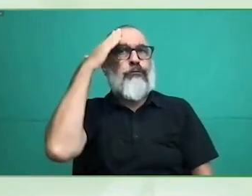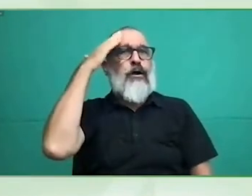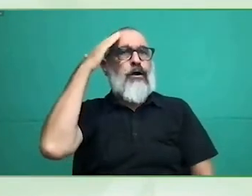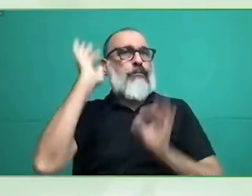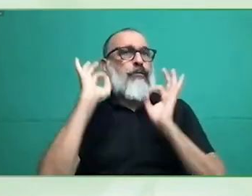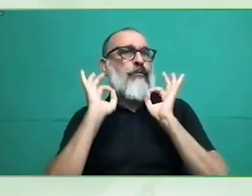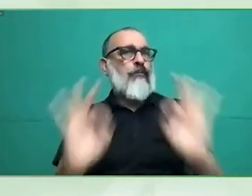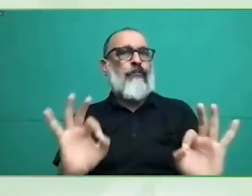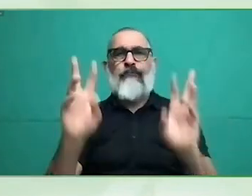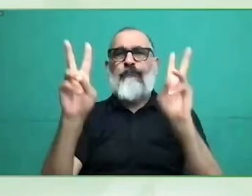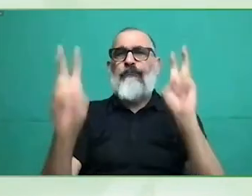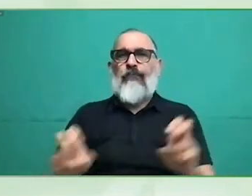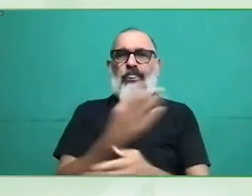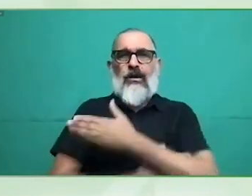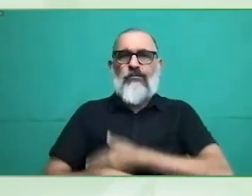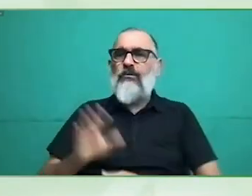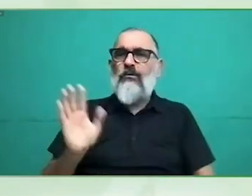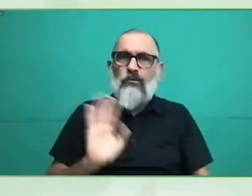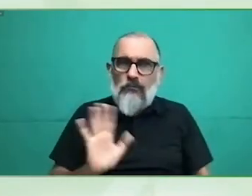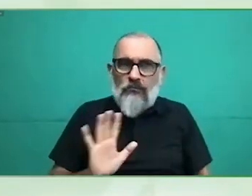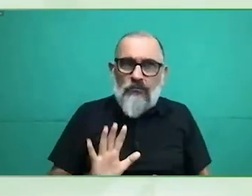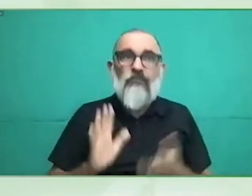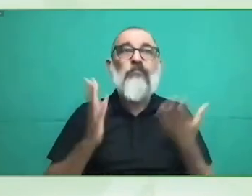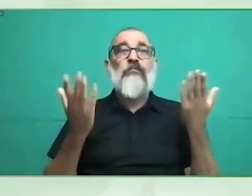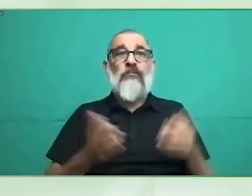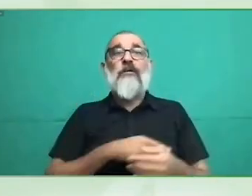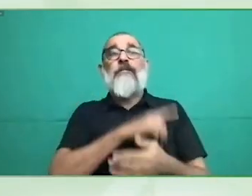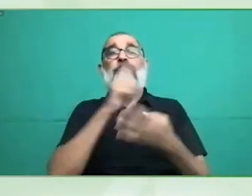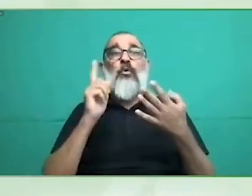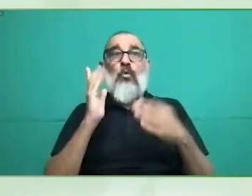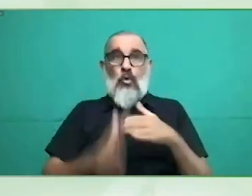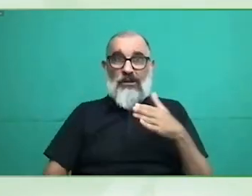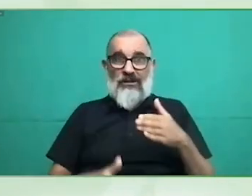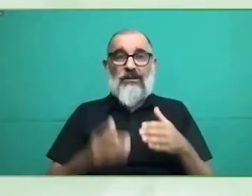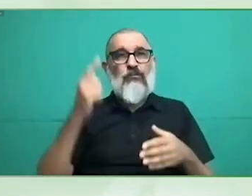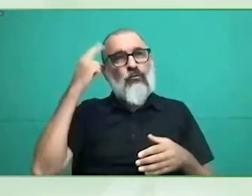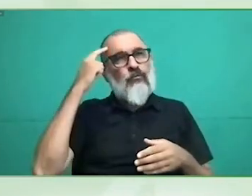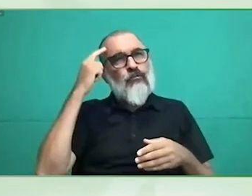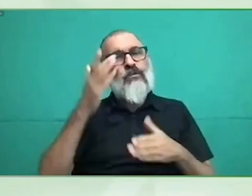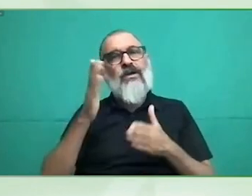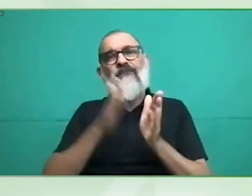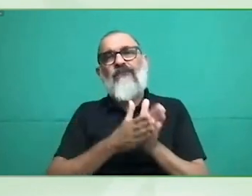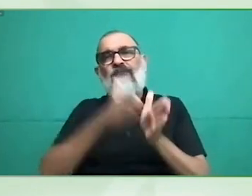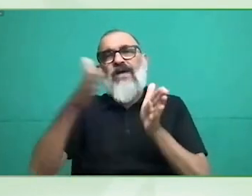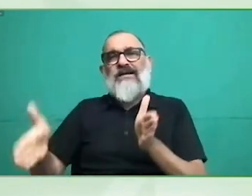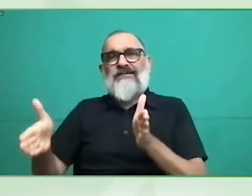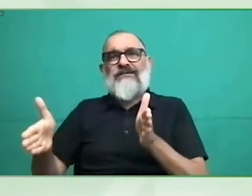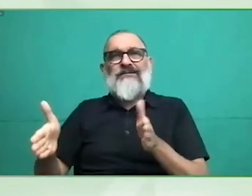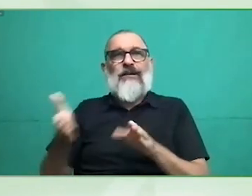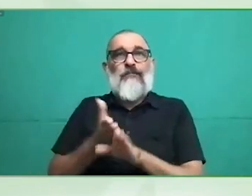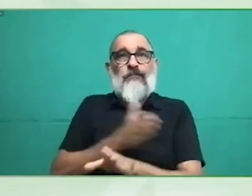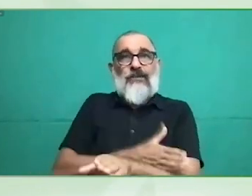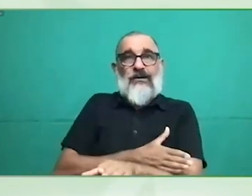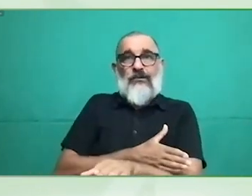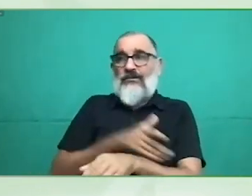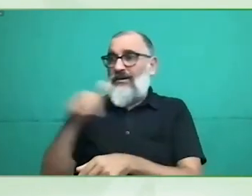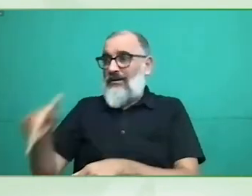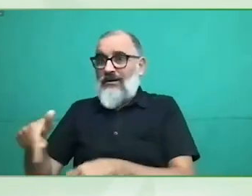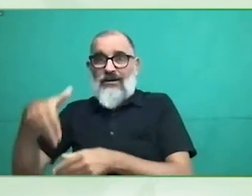vigilar y observar también las cuestiones de discapacidad de accesibilidad en los